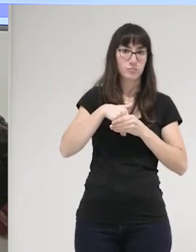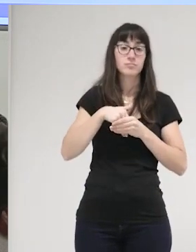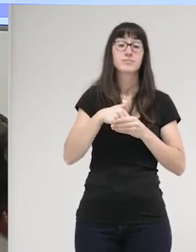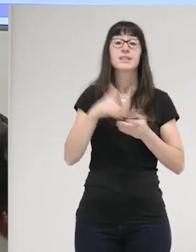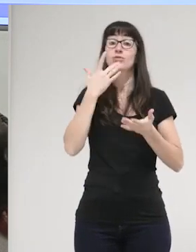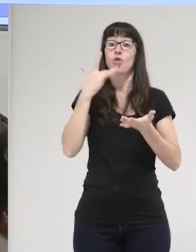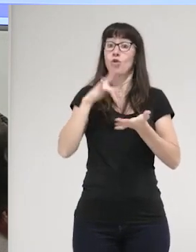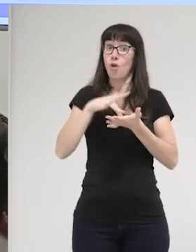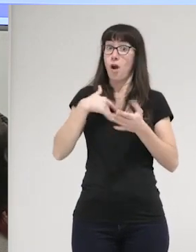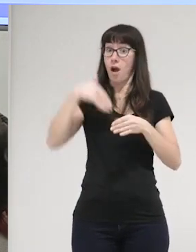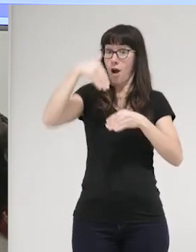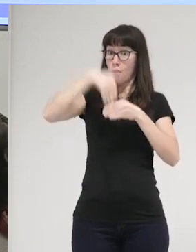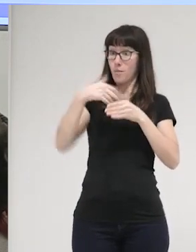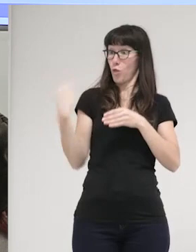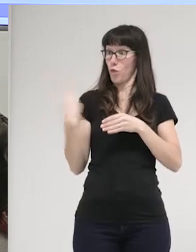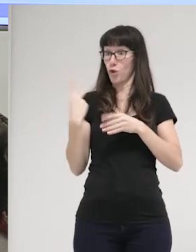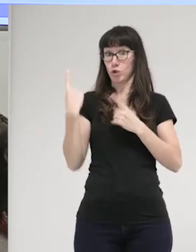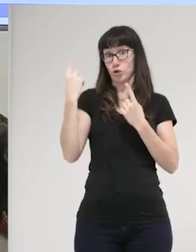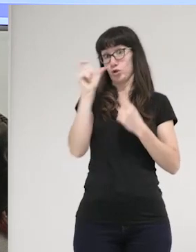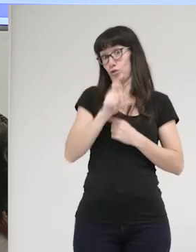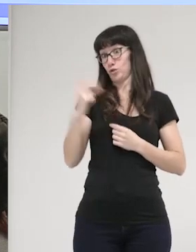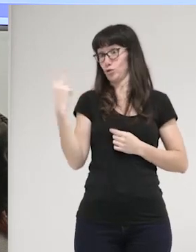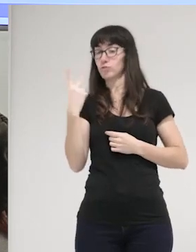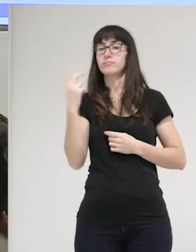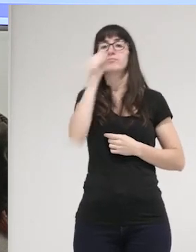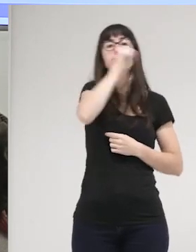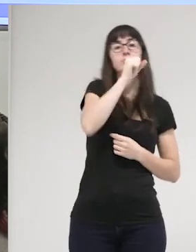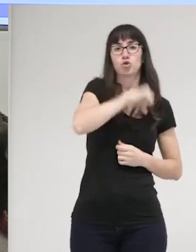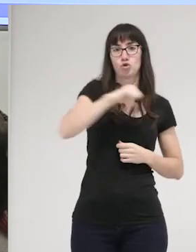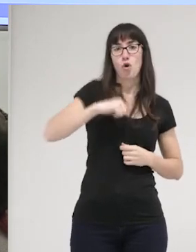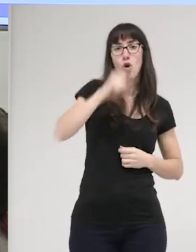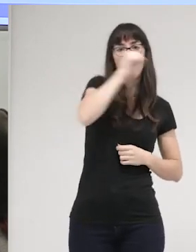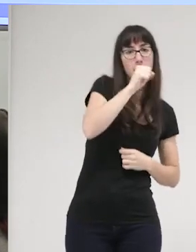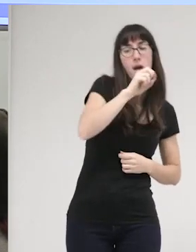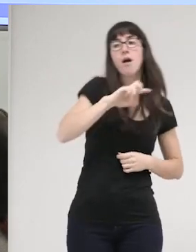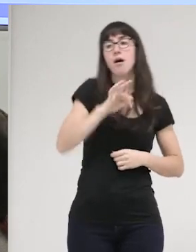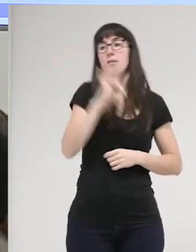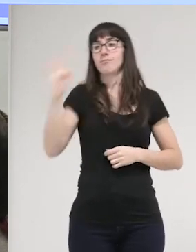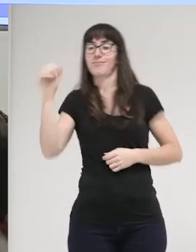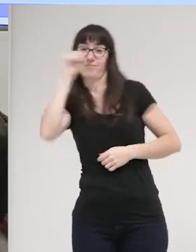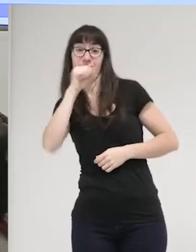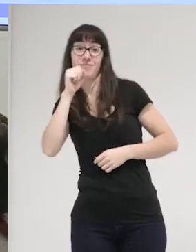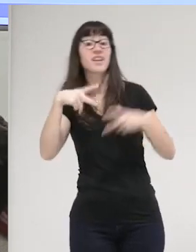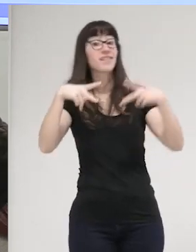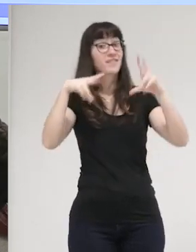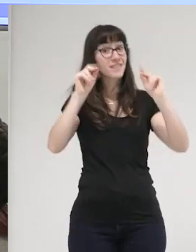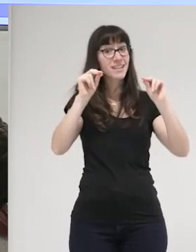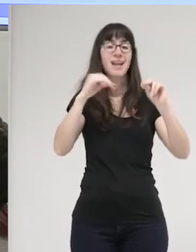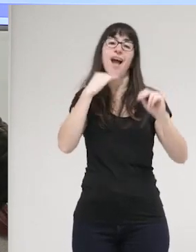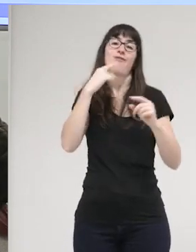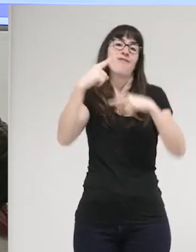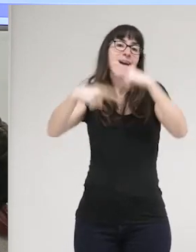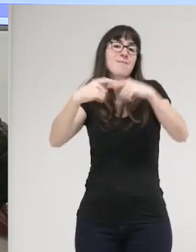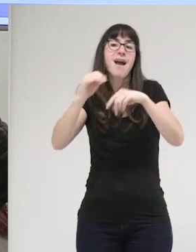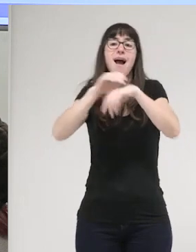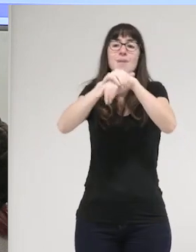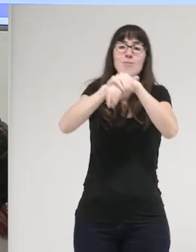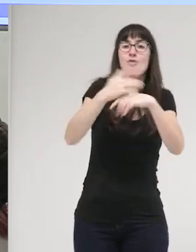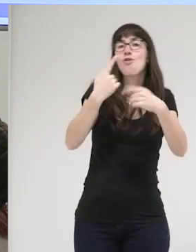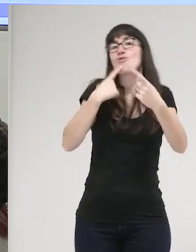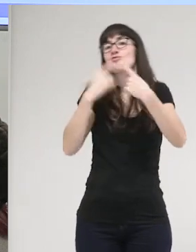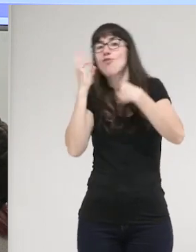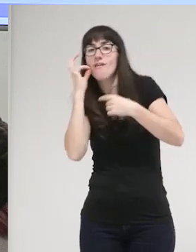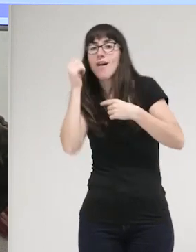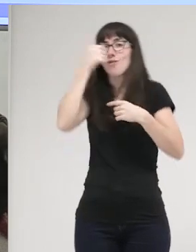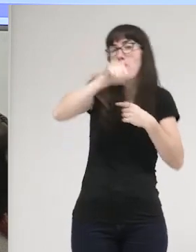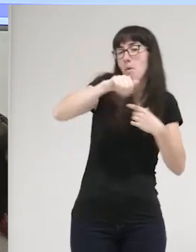solitario las dos personas que están nominadas cuando acaban la actuación pues viene alguien de su familia su amigo su amiga su novia su